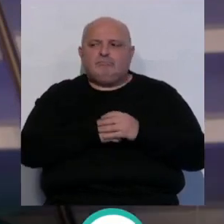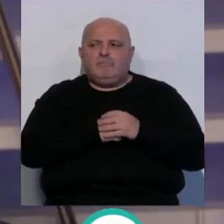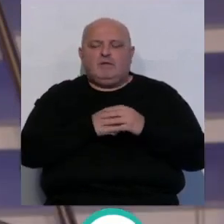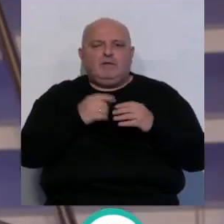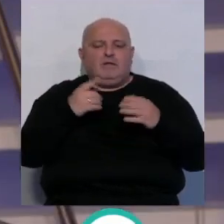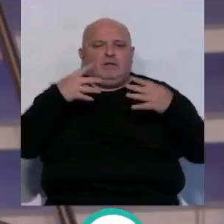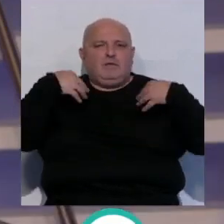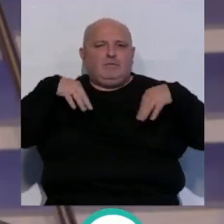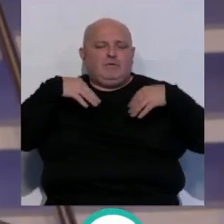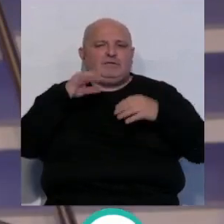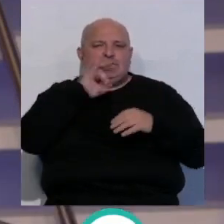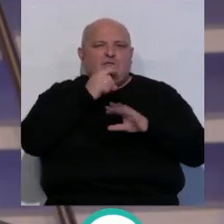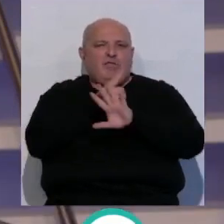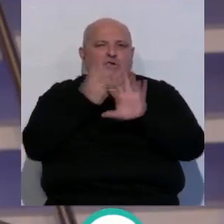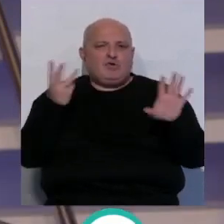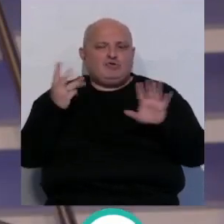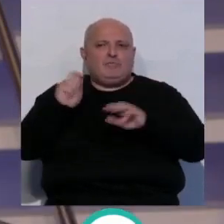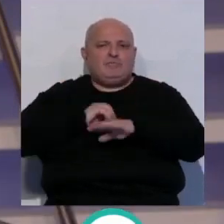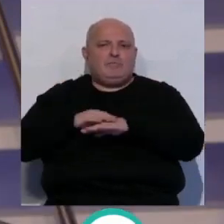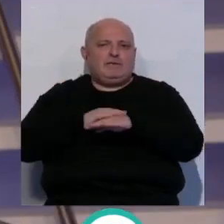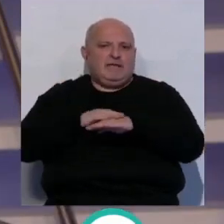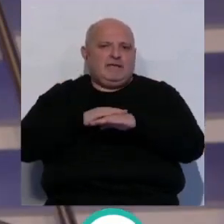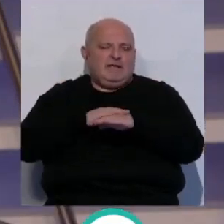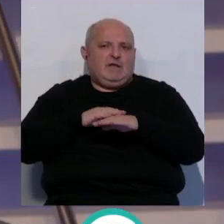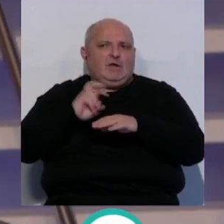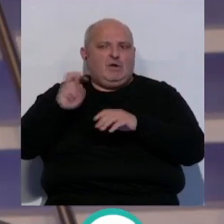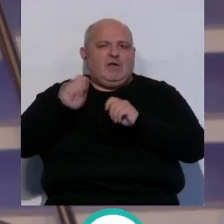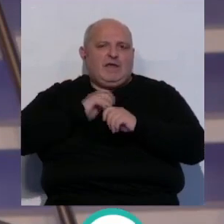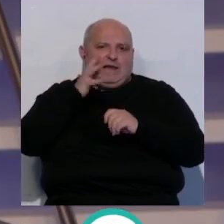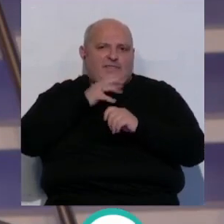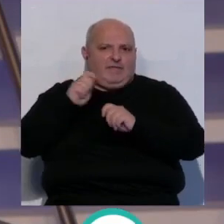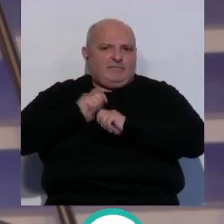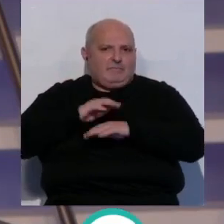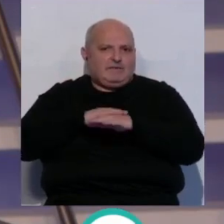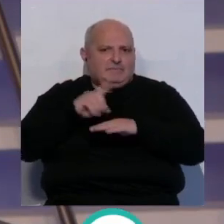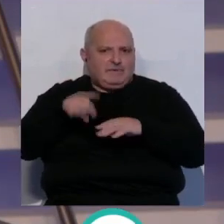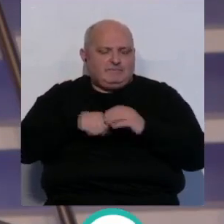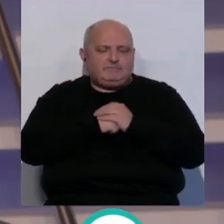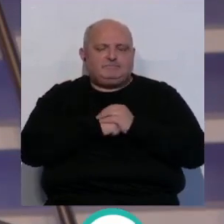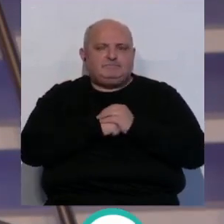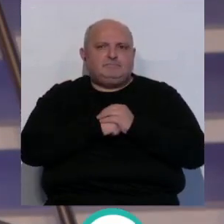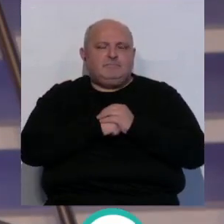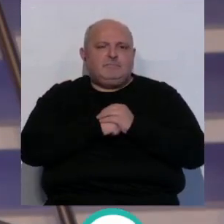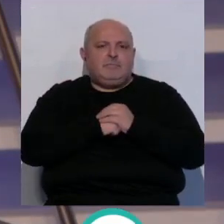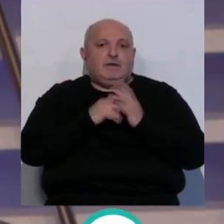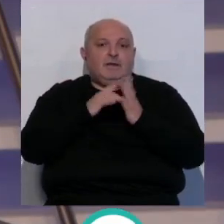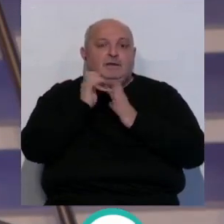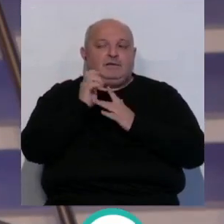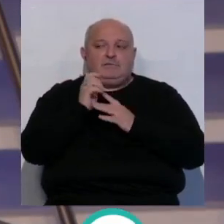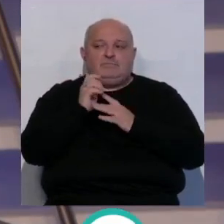paño de pureza del siglo XVIII que se nos presta desde Jerez de la Frontera. Todo para que el Cristo